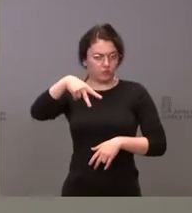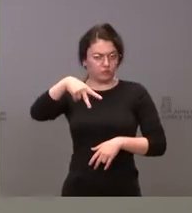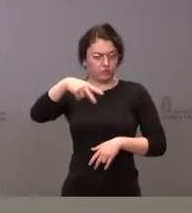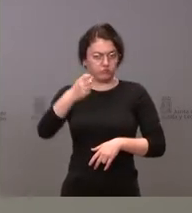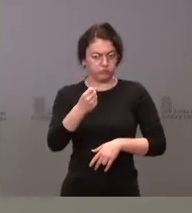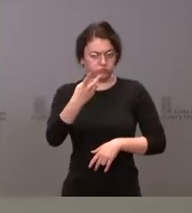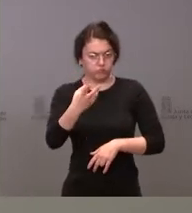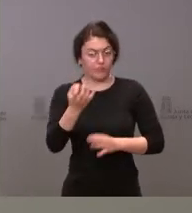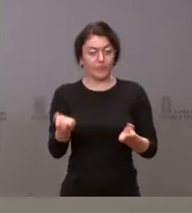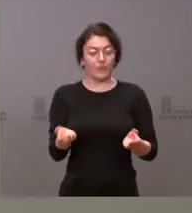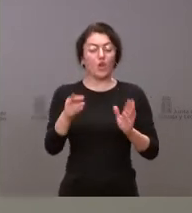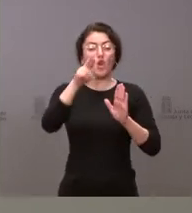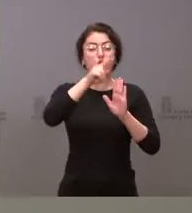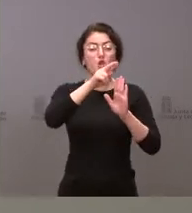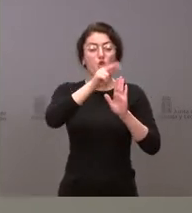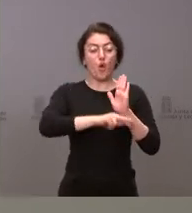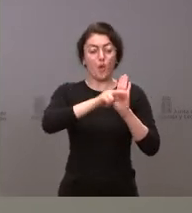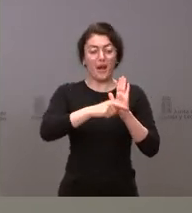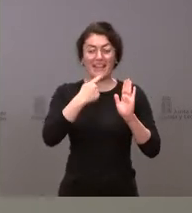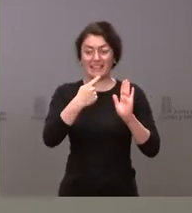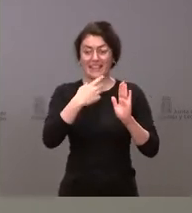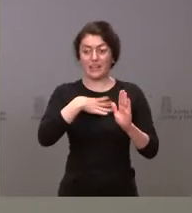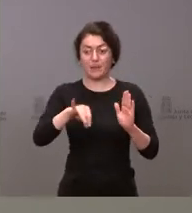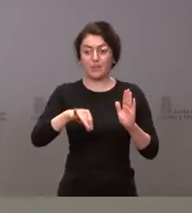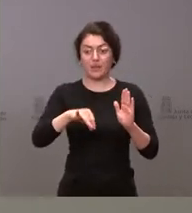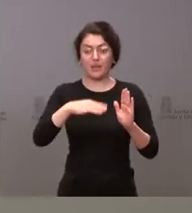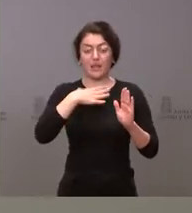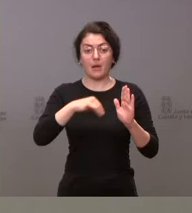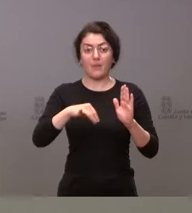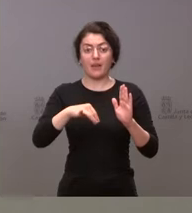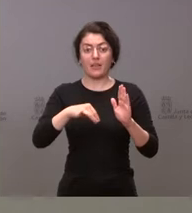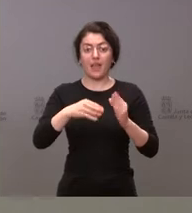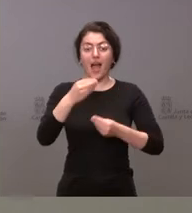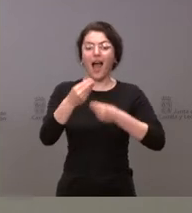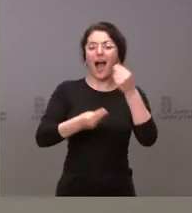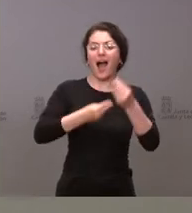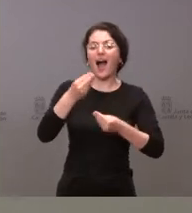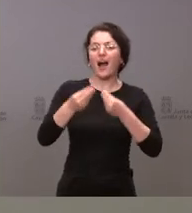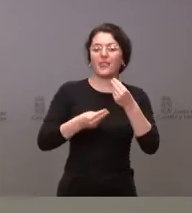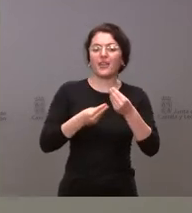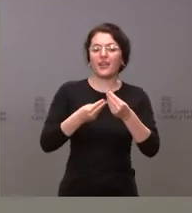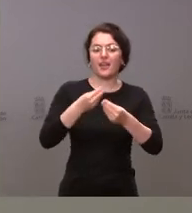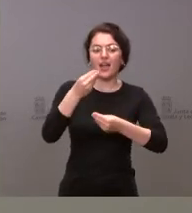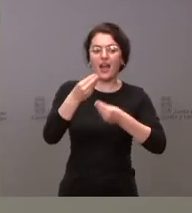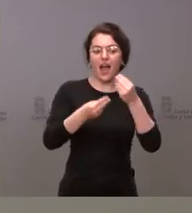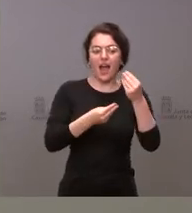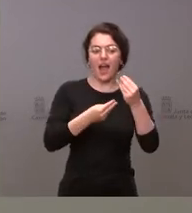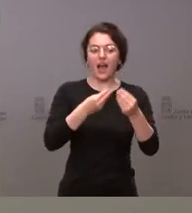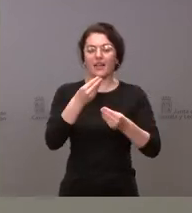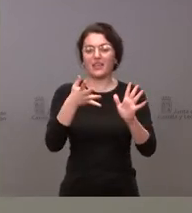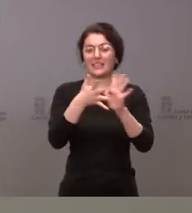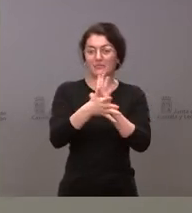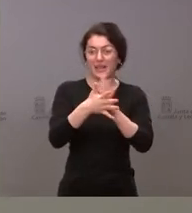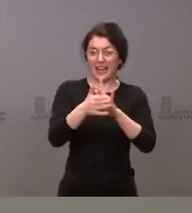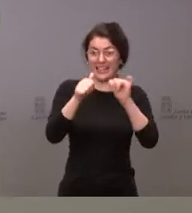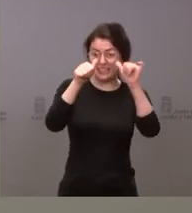permite tener una modulación, en este caso de la titulación, nos permite conocer, que expliquemos qué titulación